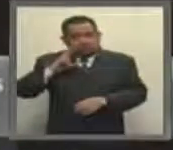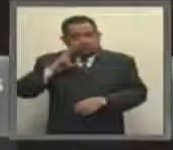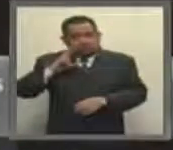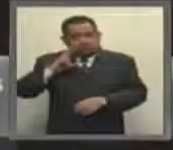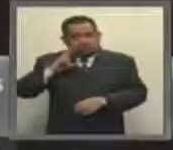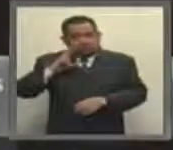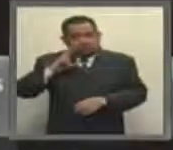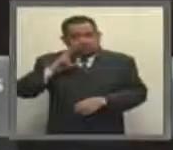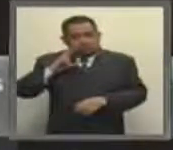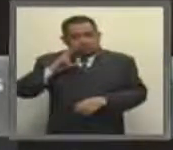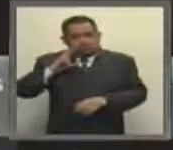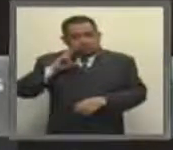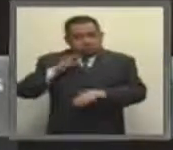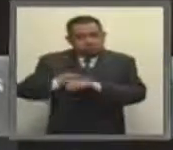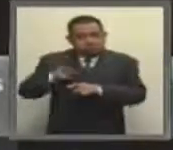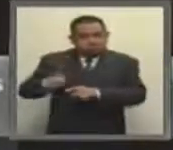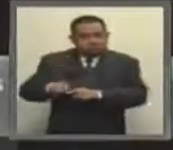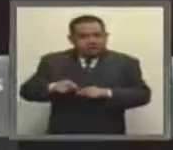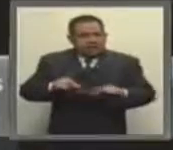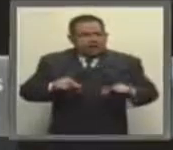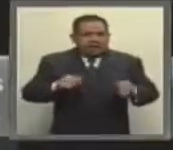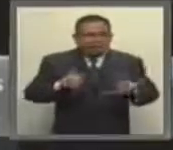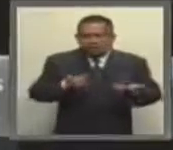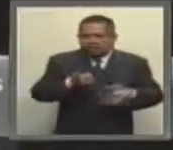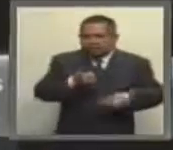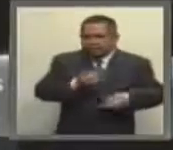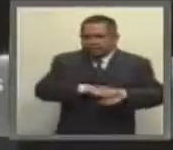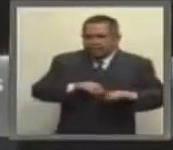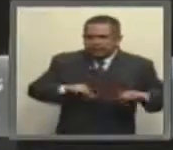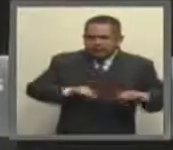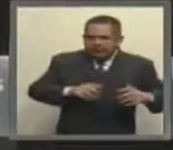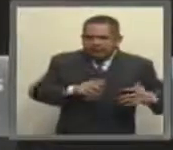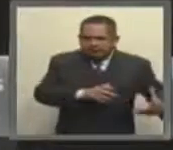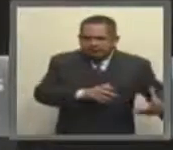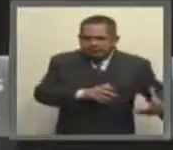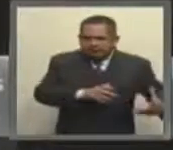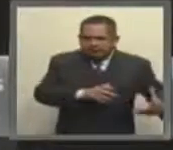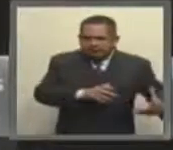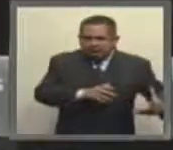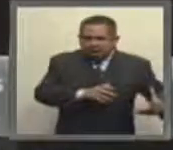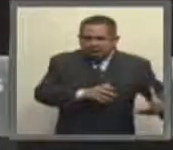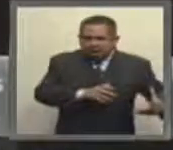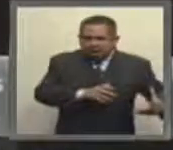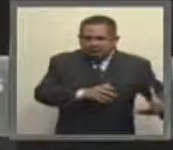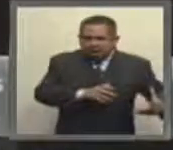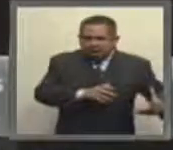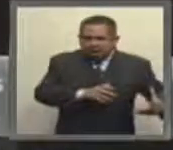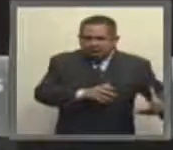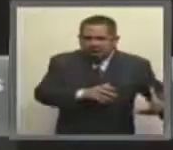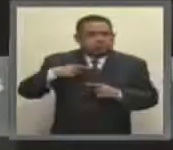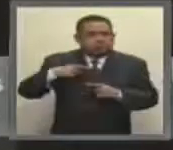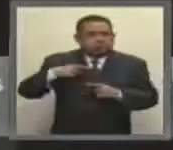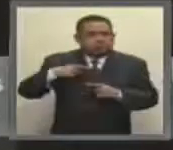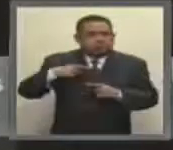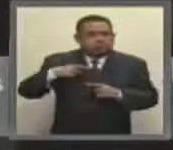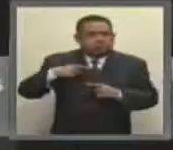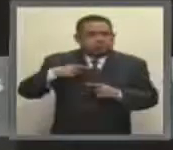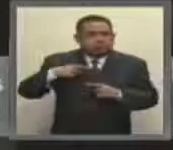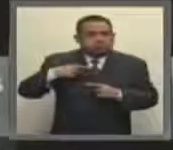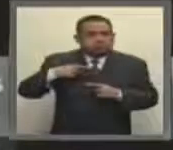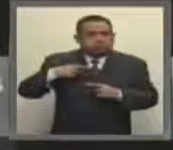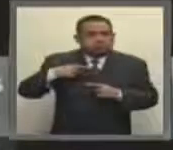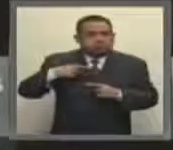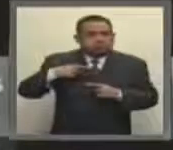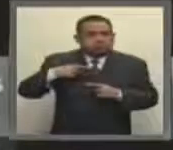Patrimonial del Estado por su actividad administrativa irregular en perjuicio de los derechohabientes, trabajadores,